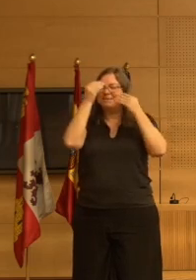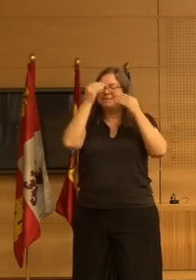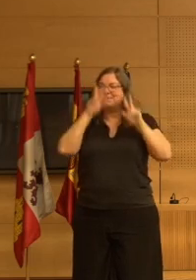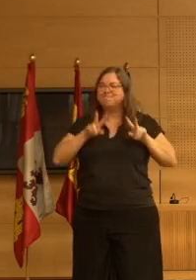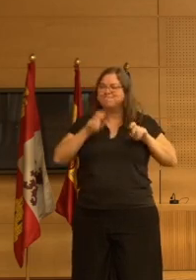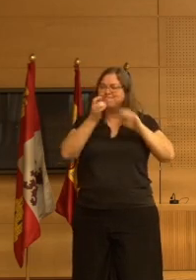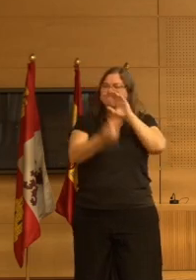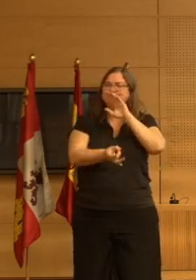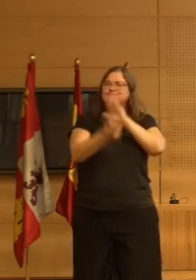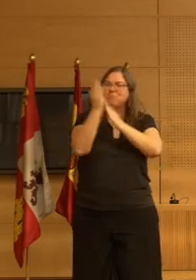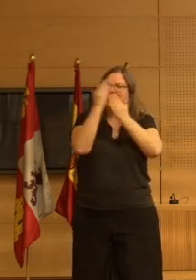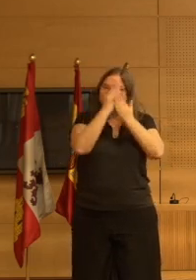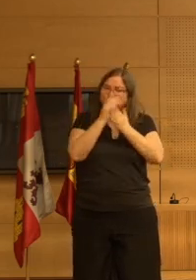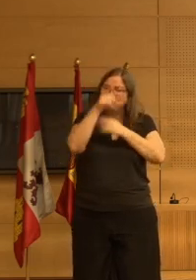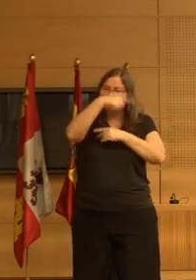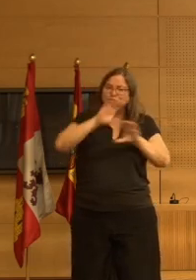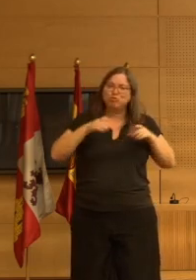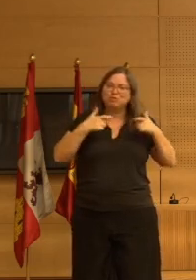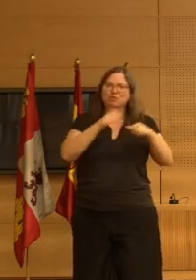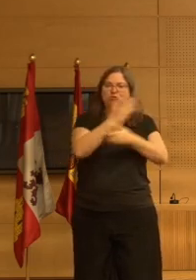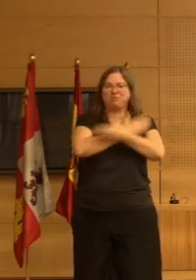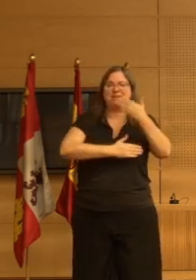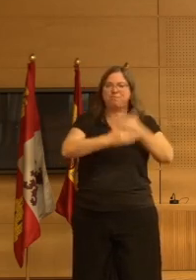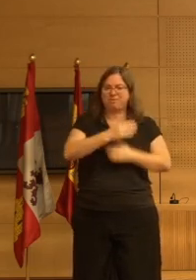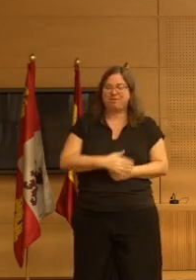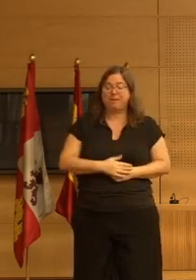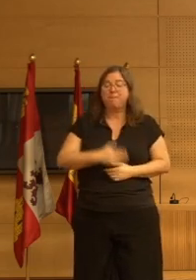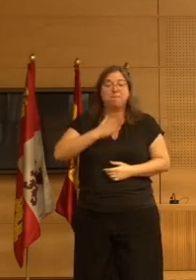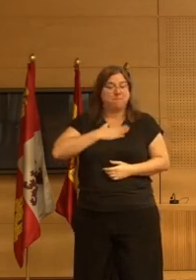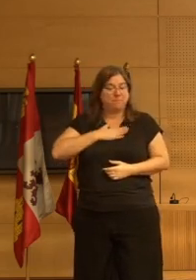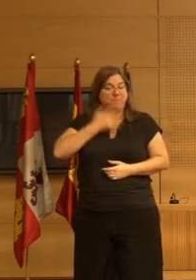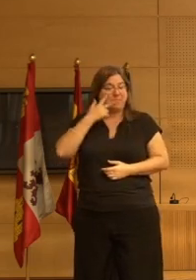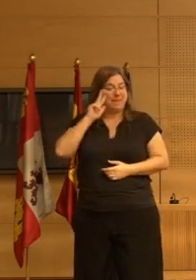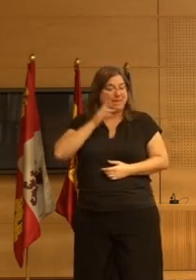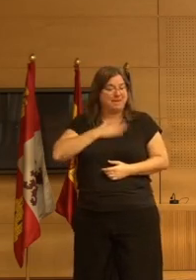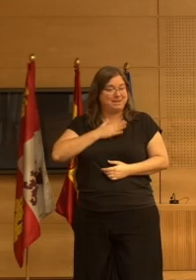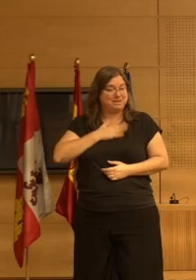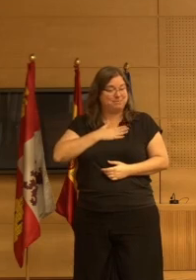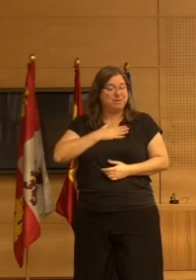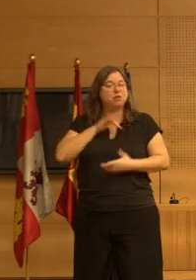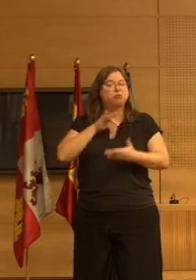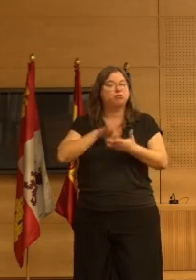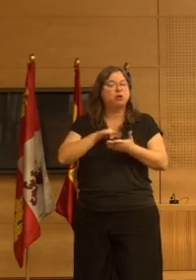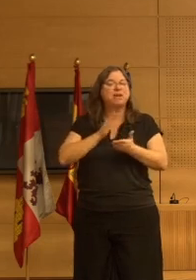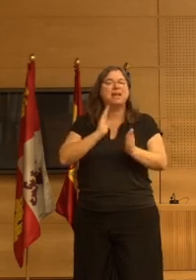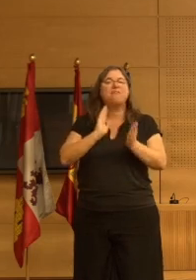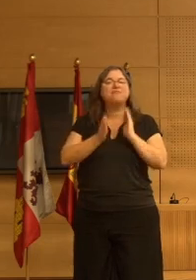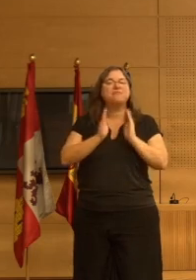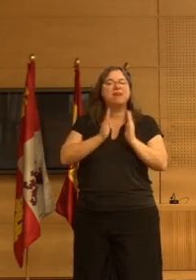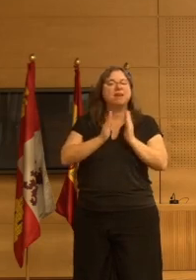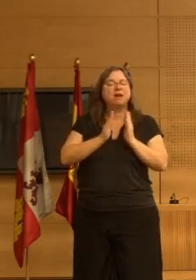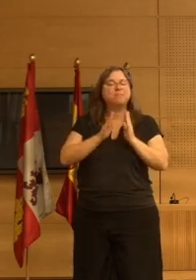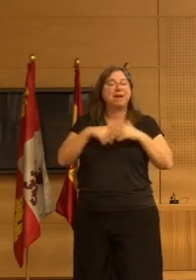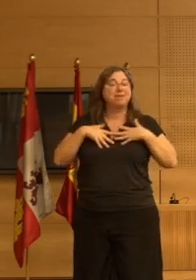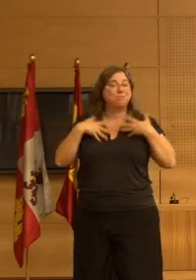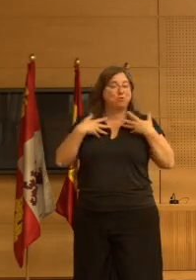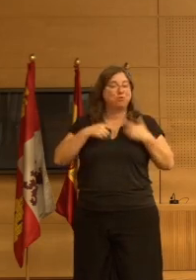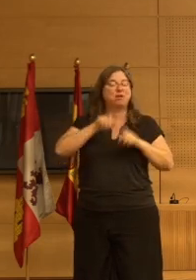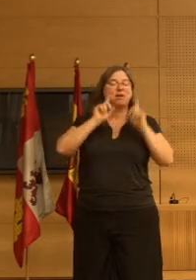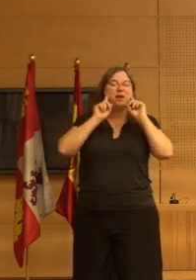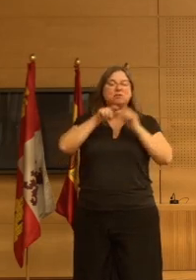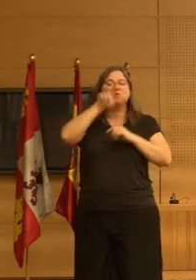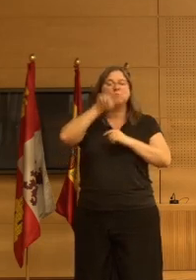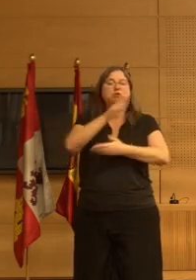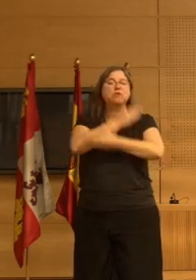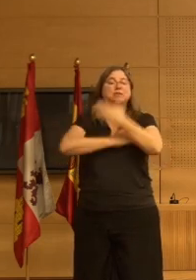iniciativas en ese territorio pero yo en mi experiencia cuando hemos hecho por ejemplo terapia de estimulación emocional en personas con